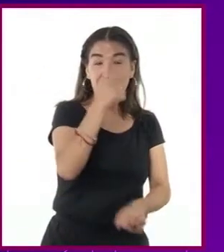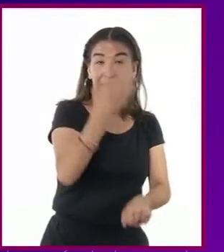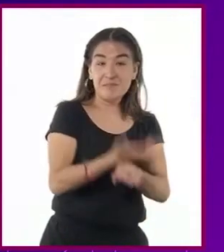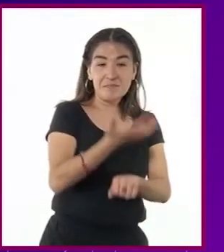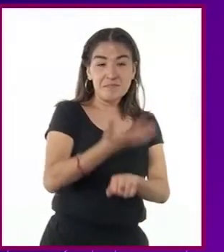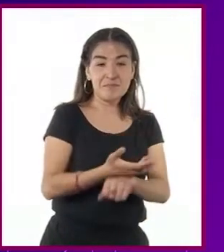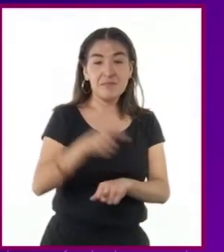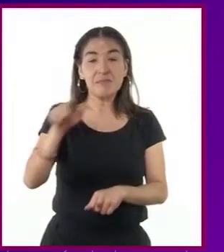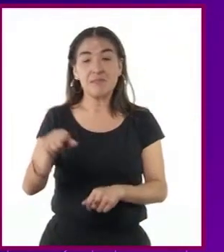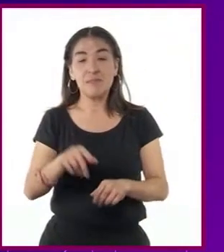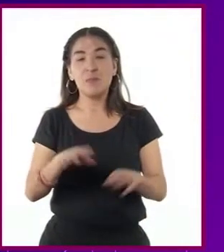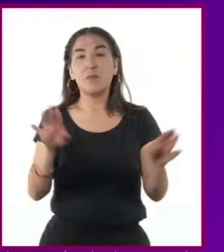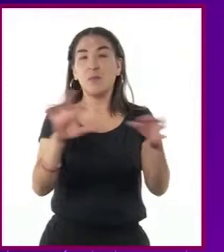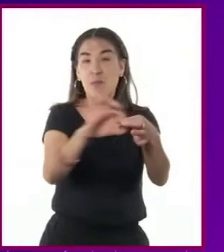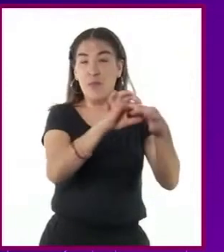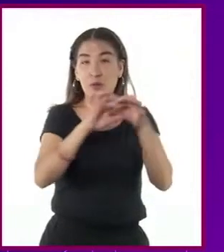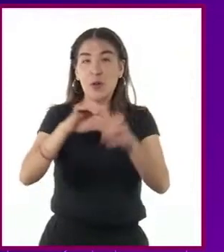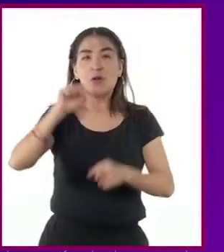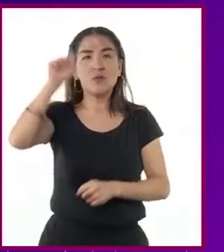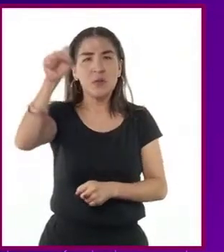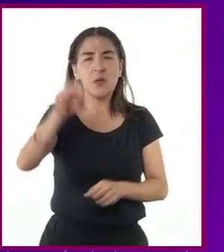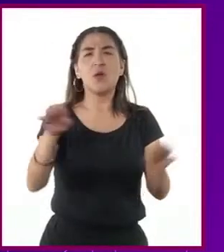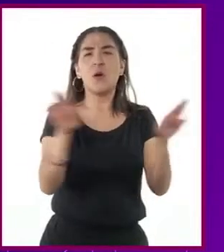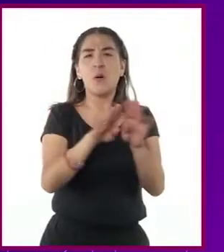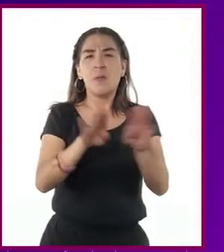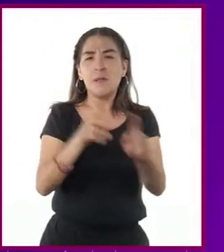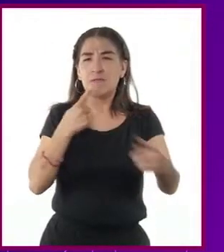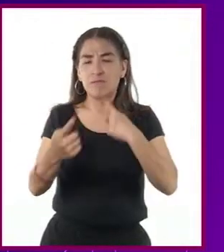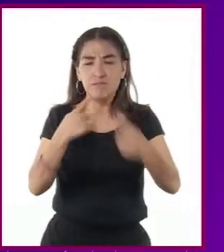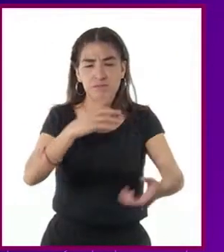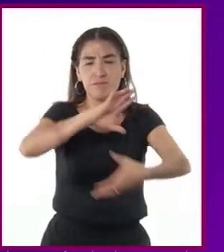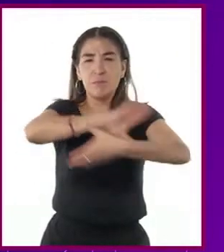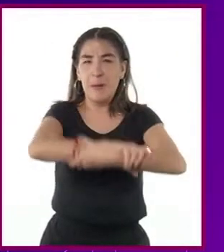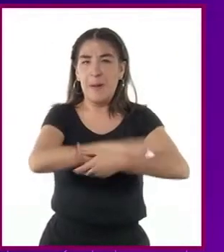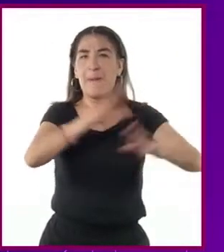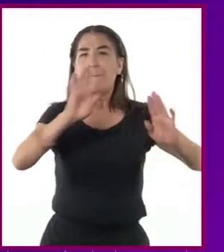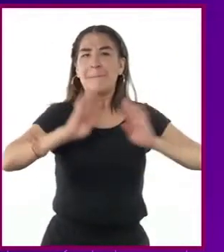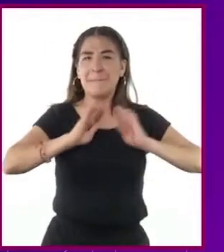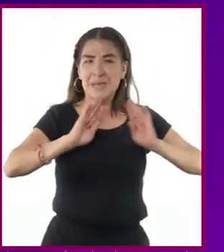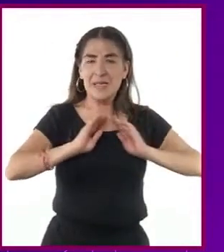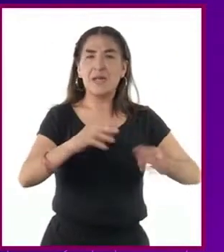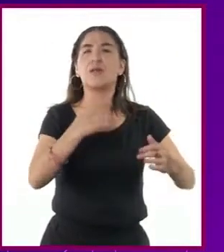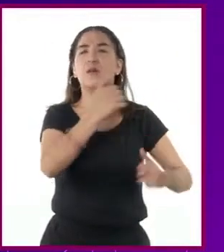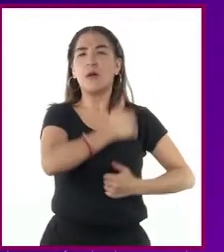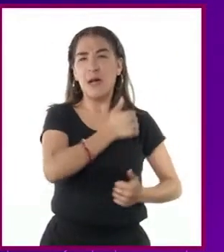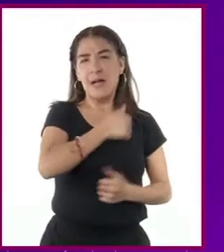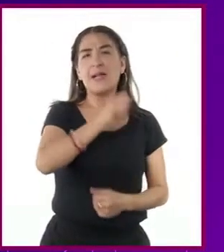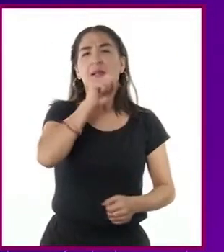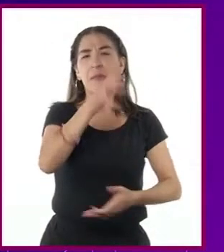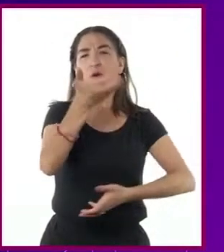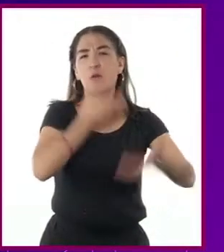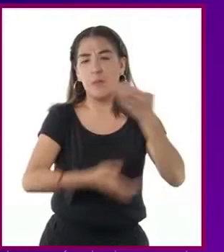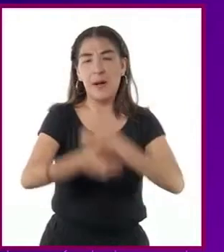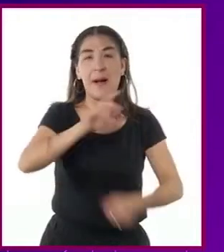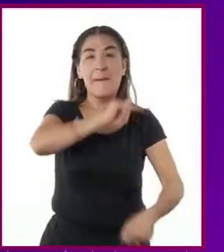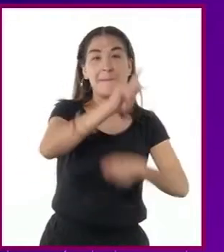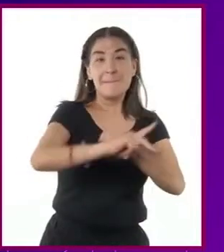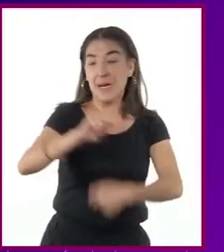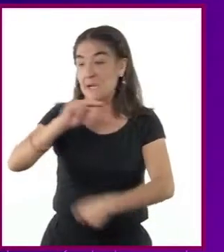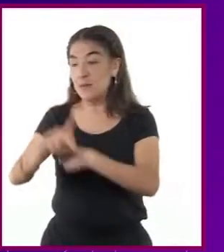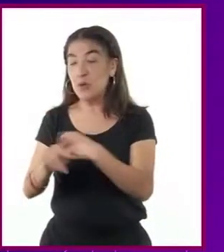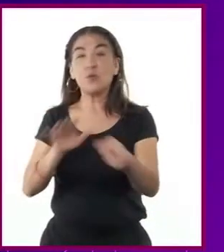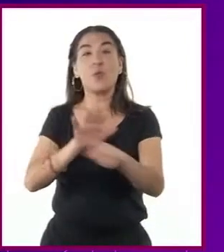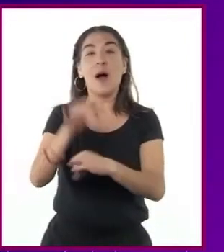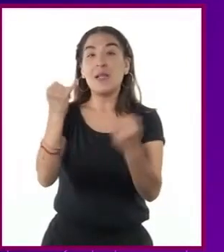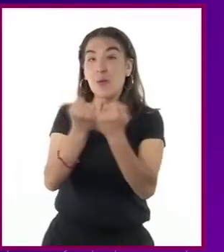y la Unión Soviética establecieron alianzas militares y comerciales con los países que simpatizaban con sus